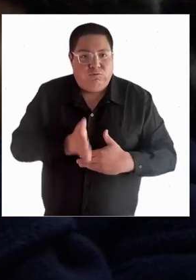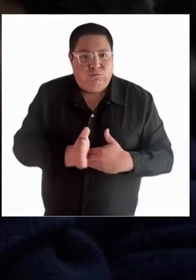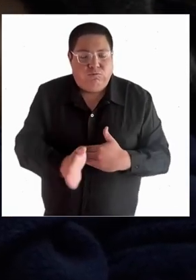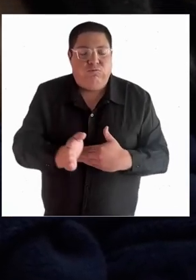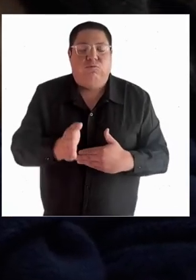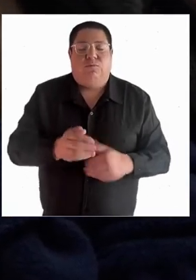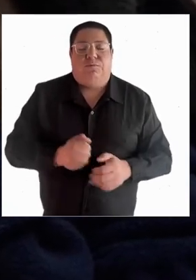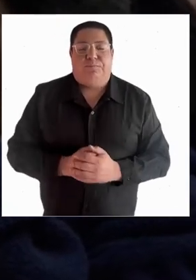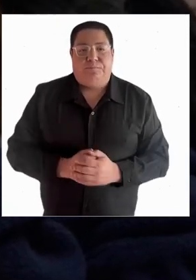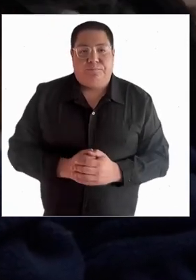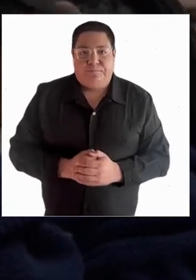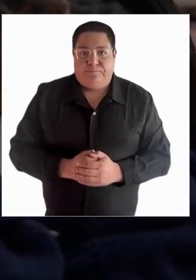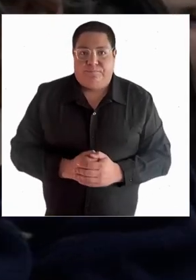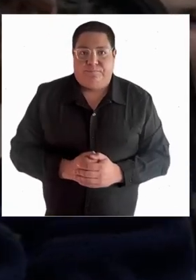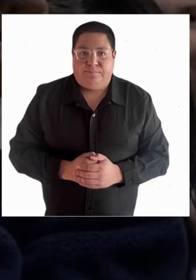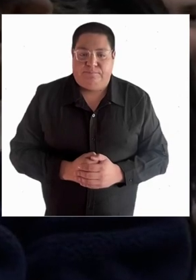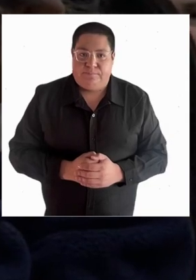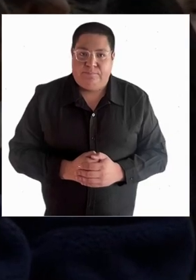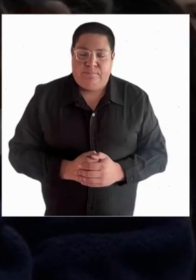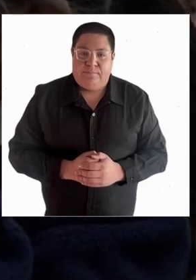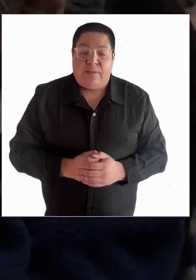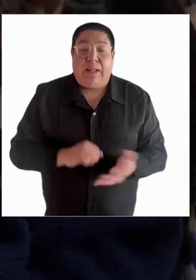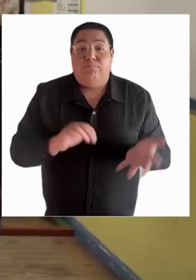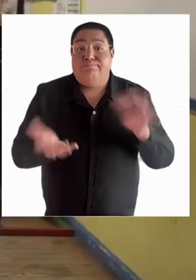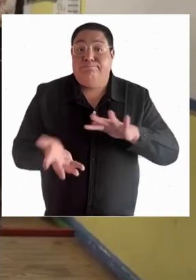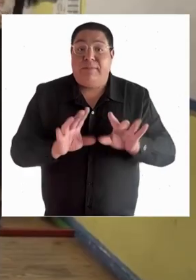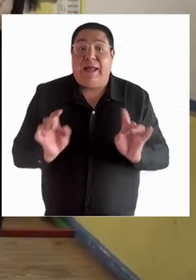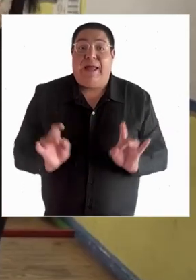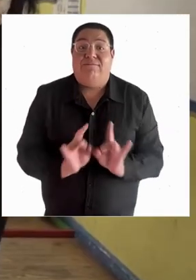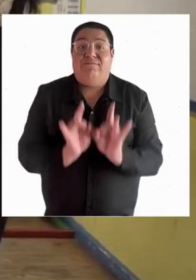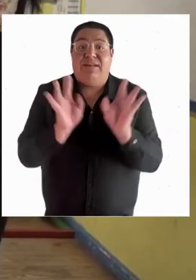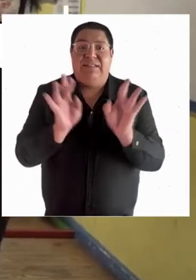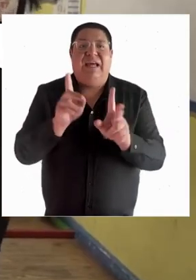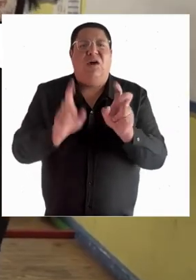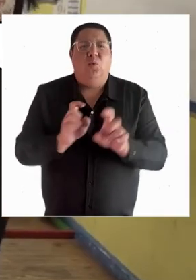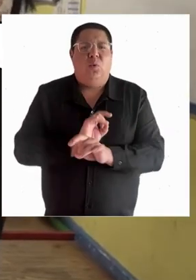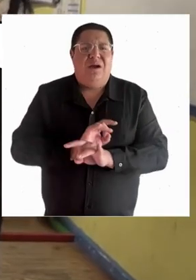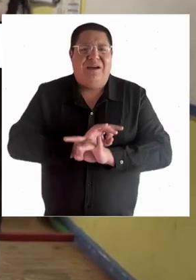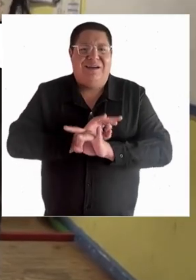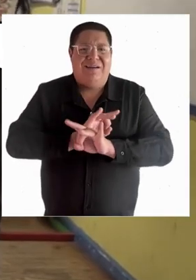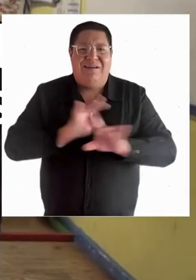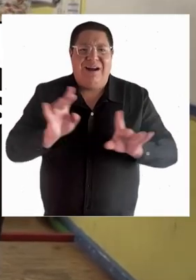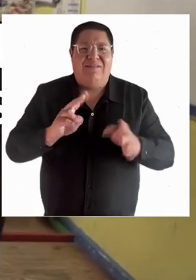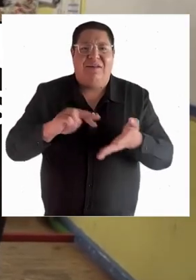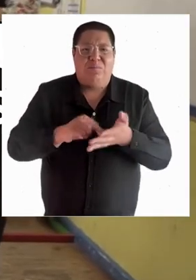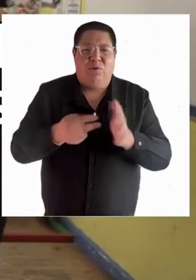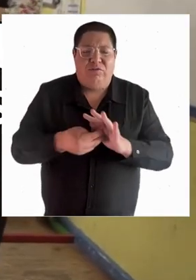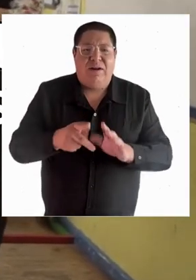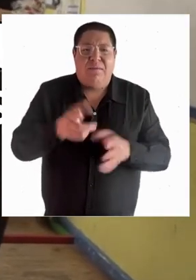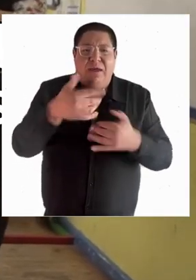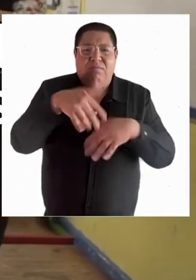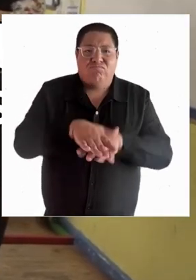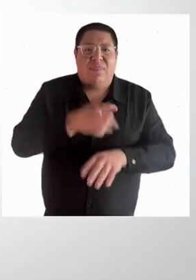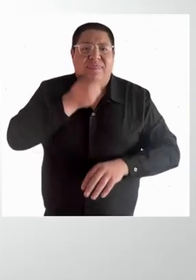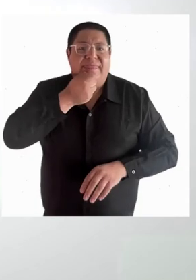invita entonces a pensar, ¿qué falta por hacer para avanzar de manera sustantiva en educación inclusiva?